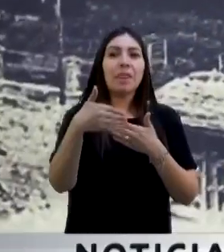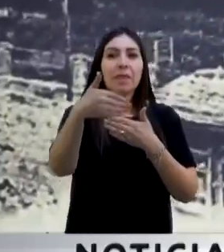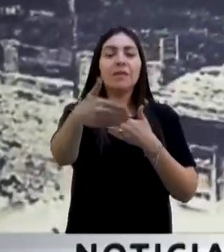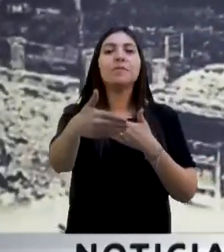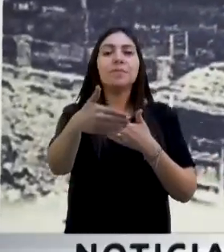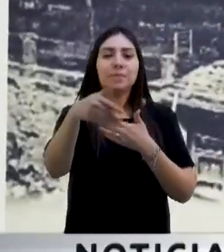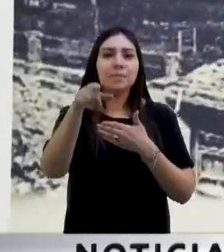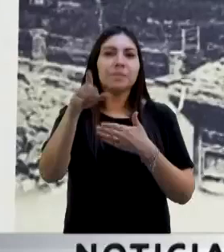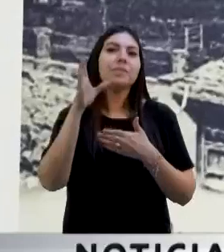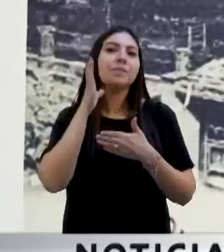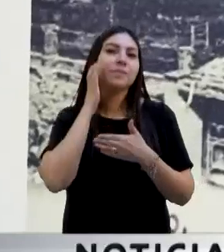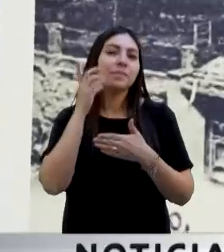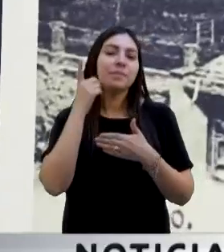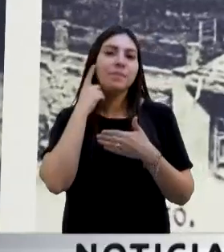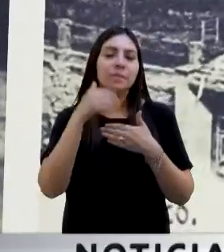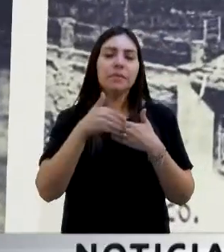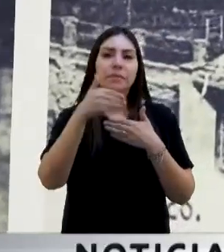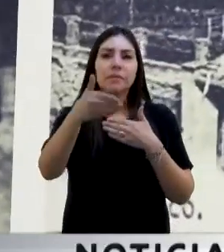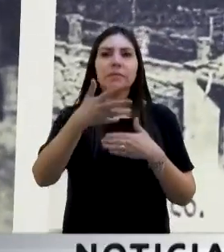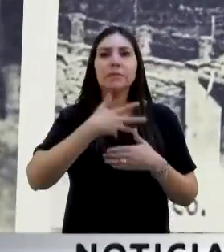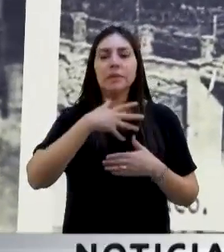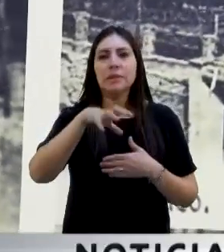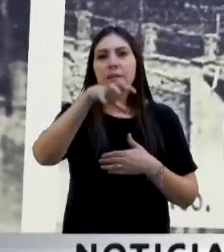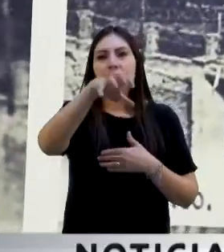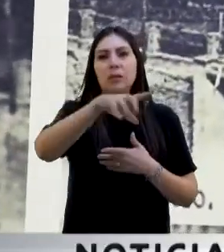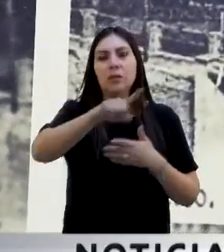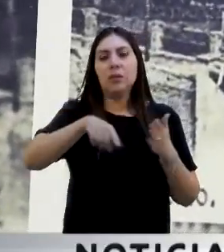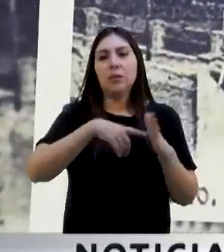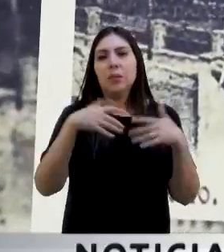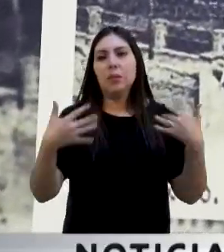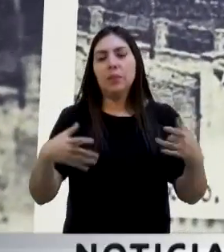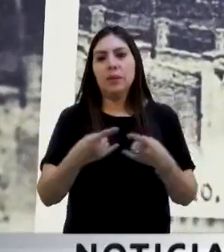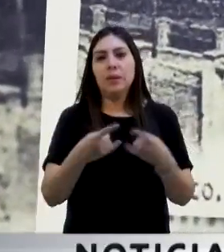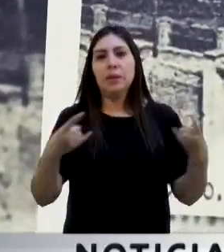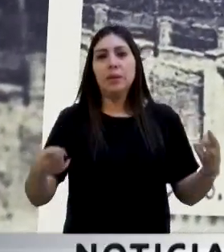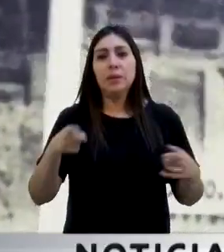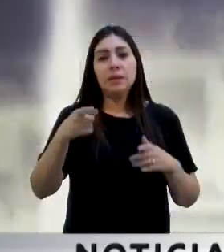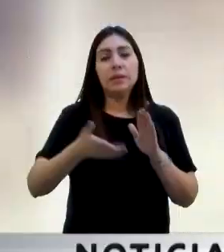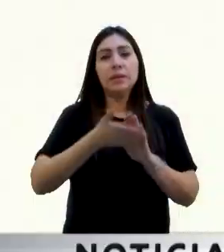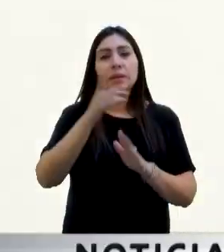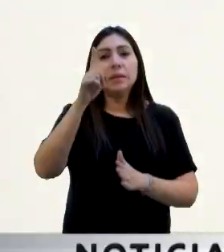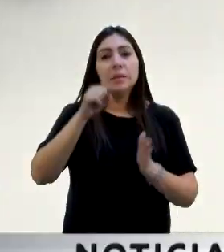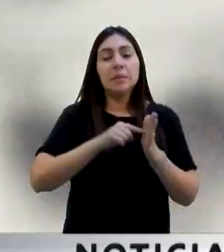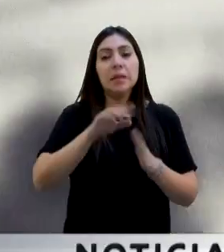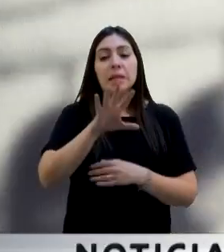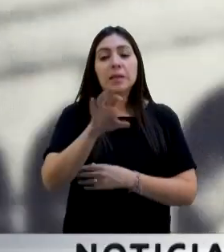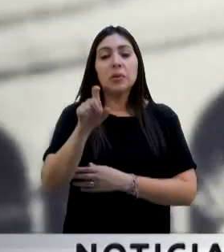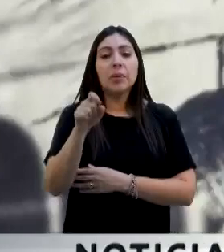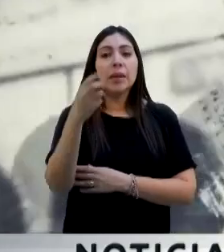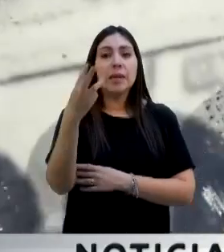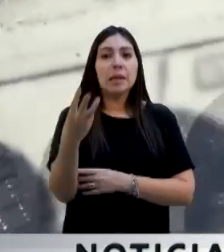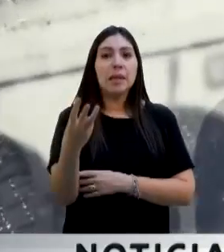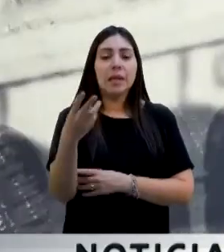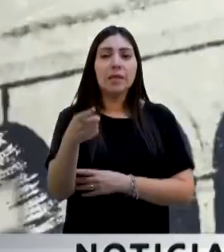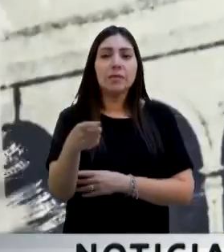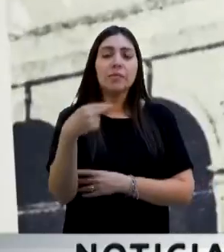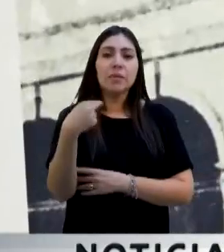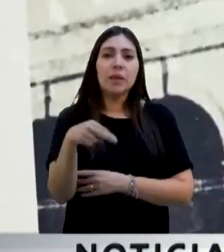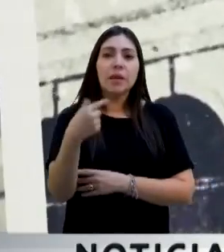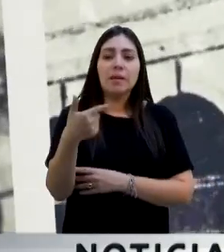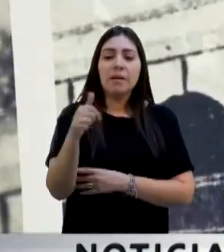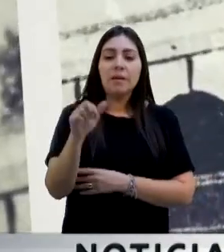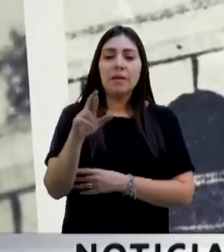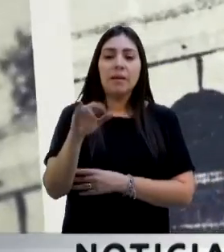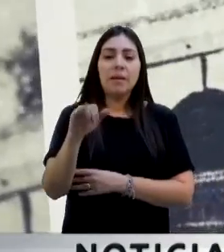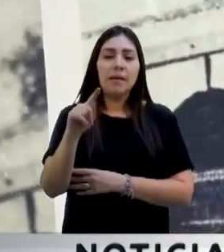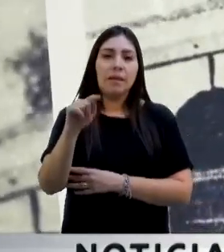construcción data al menos de 1523. Es la antigua Garita de San Lázaro, puerta al oriente de la Ciudad de